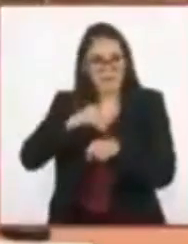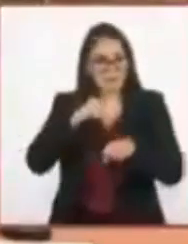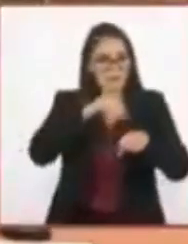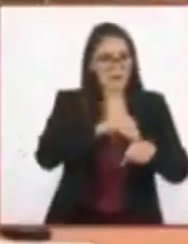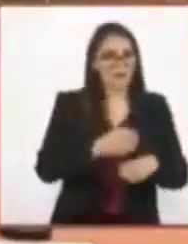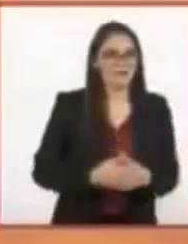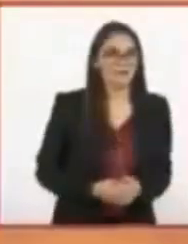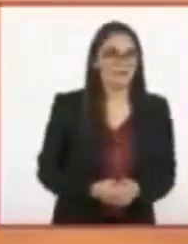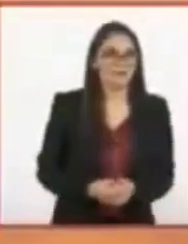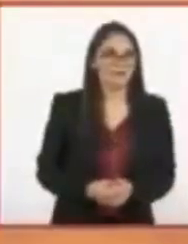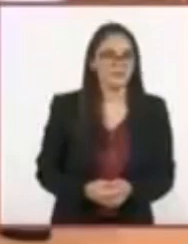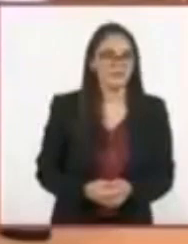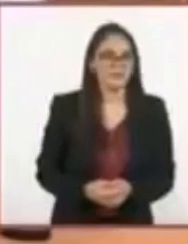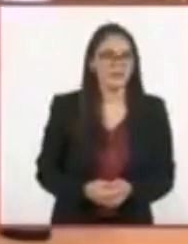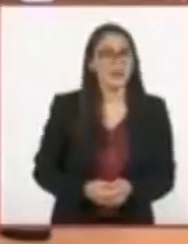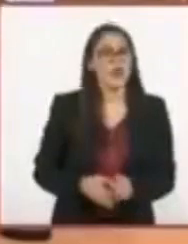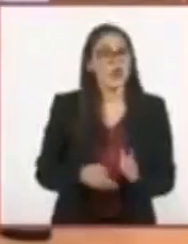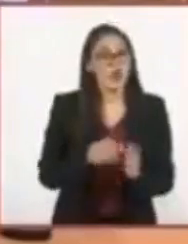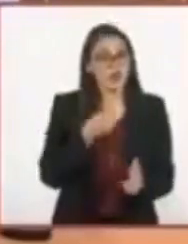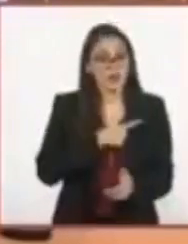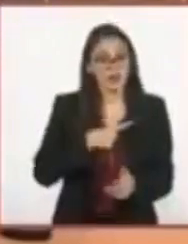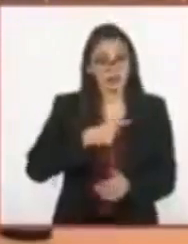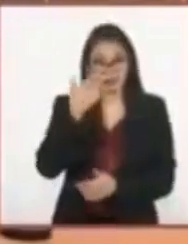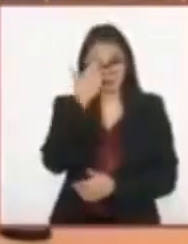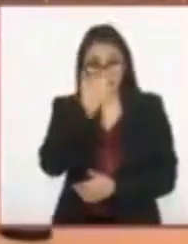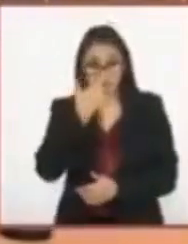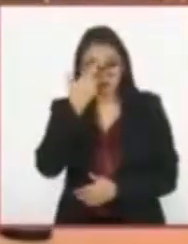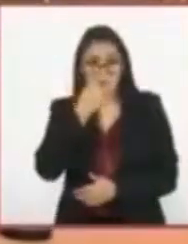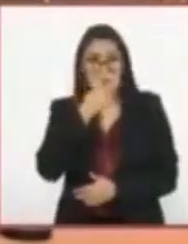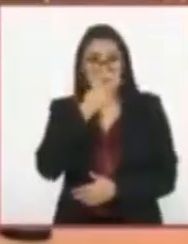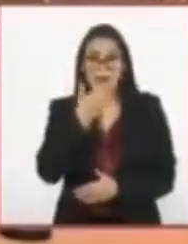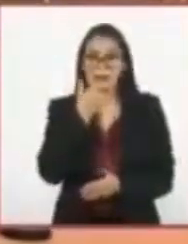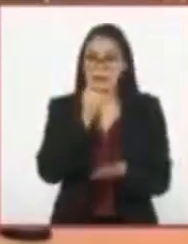Revisamos de nuevo la ortografía y puntuación.